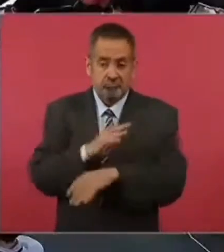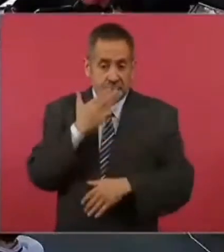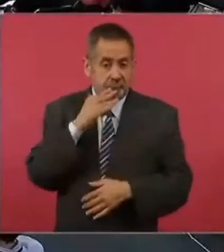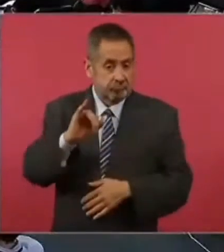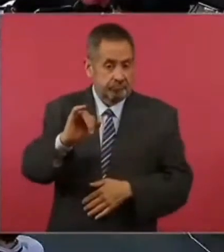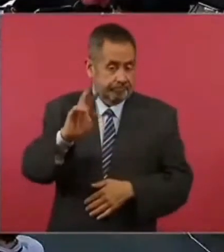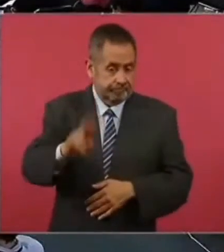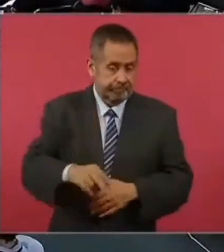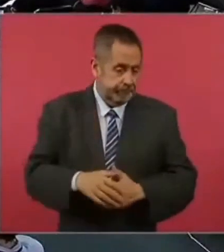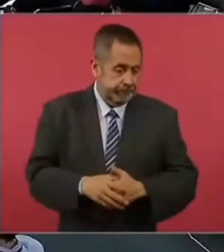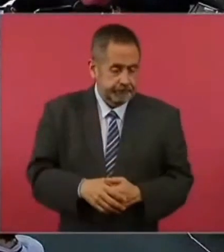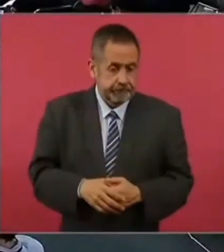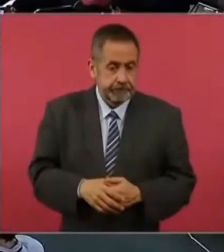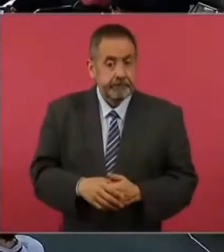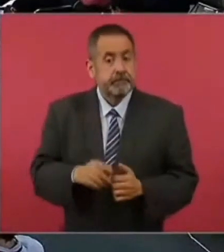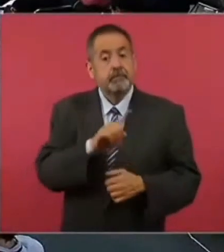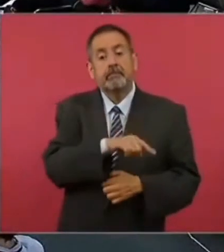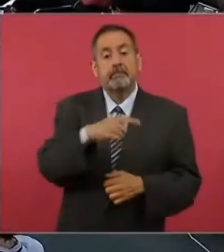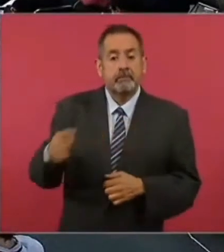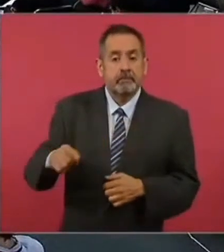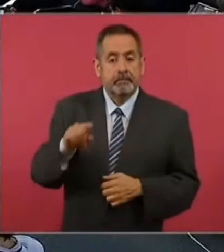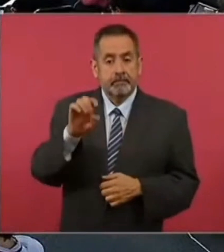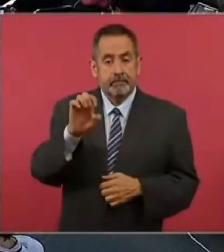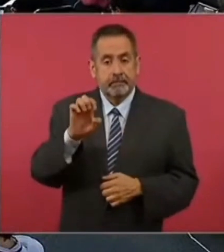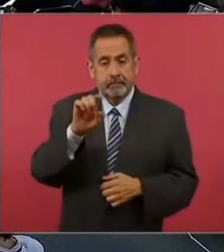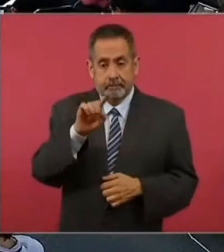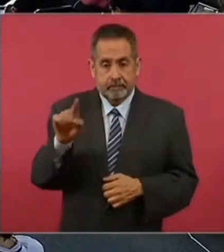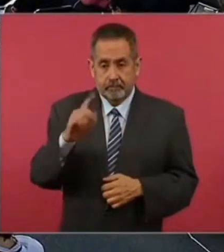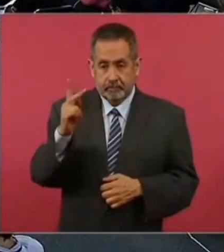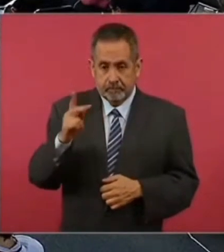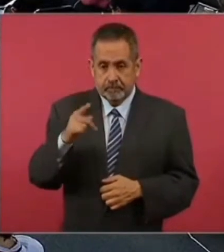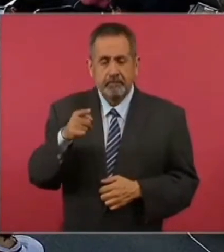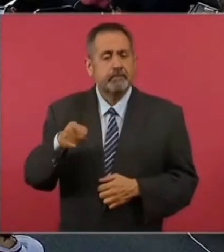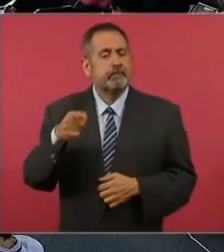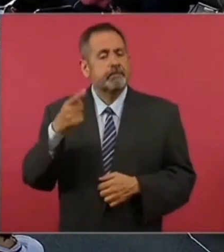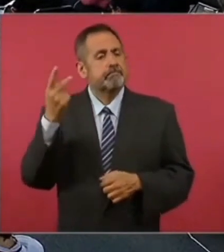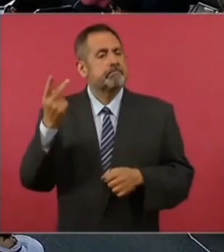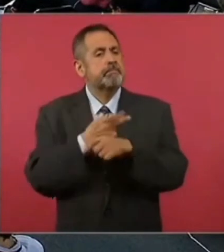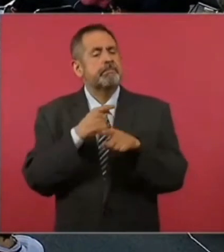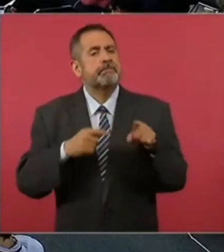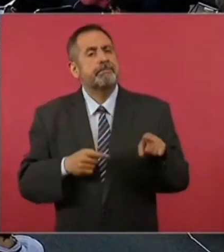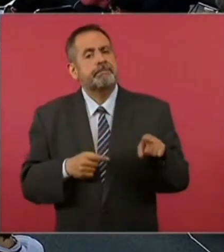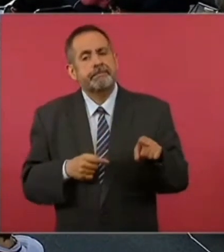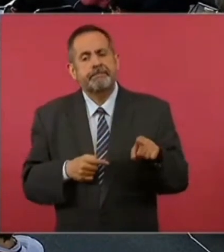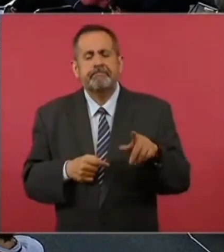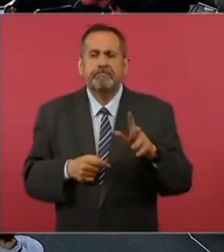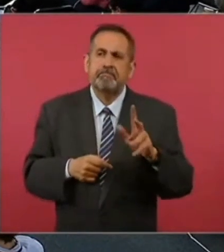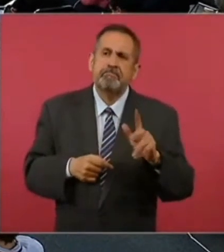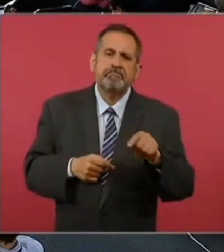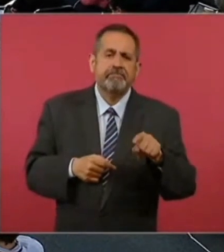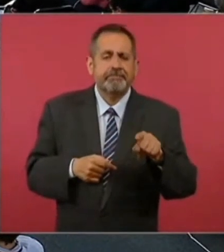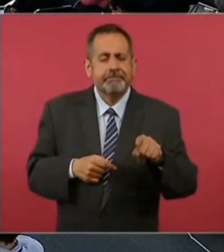Entonces, con Cedillo se lleva a cabo un,